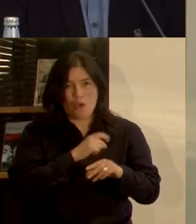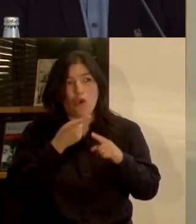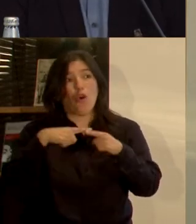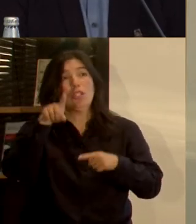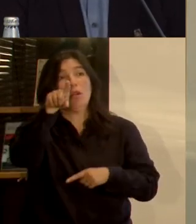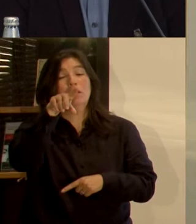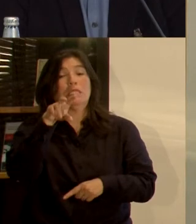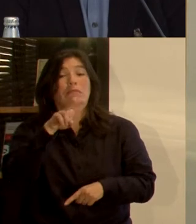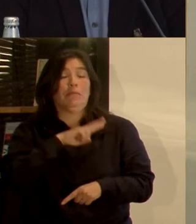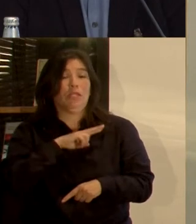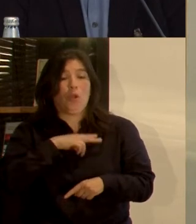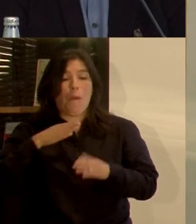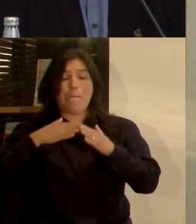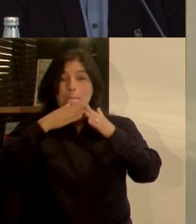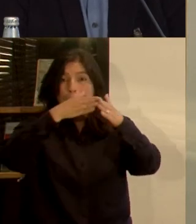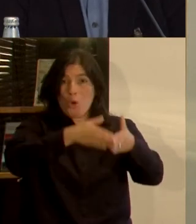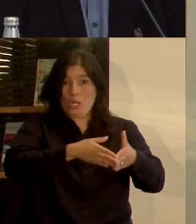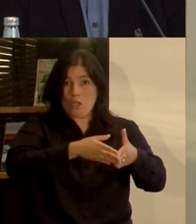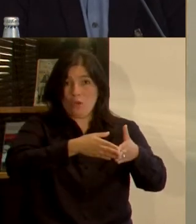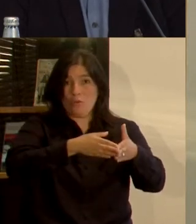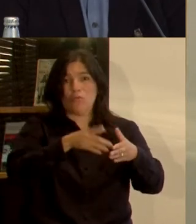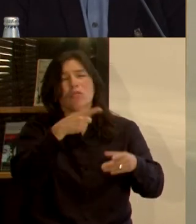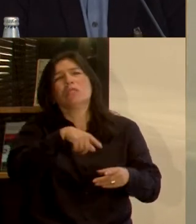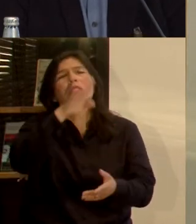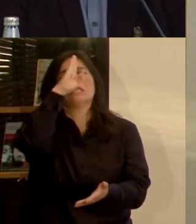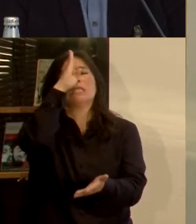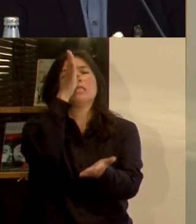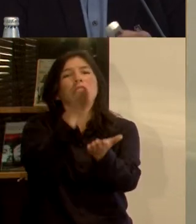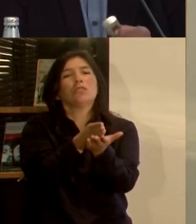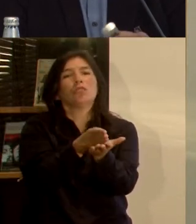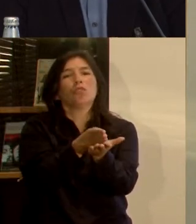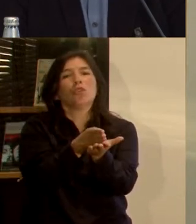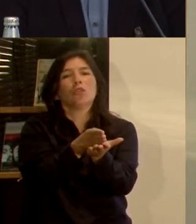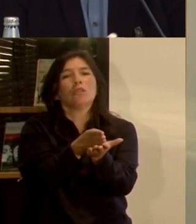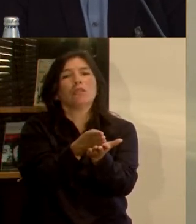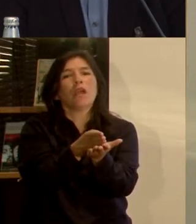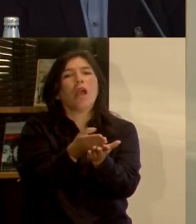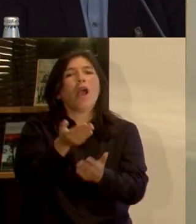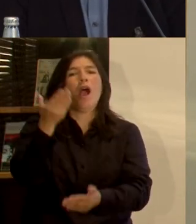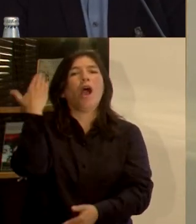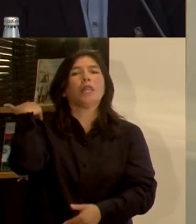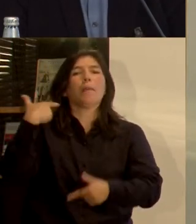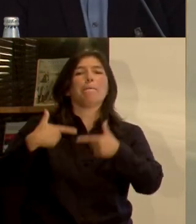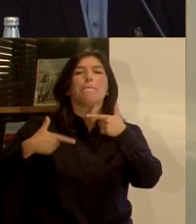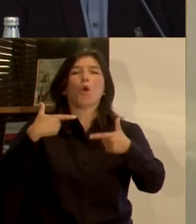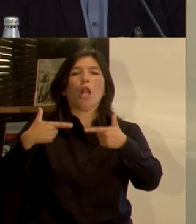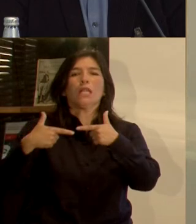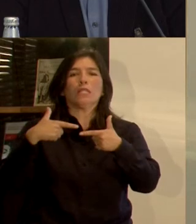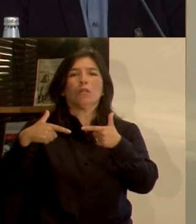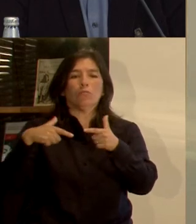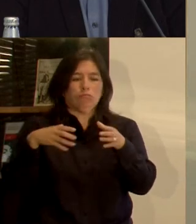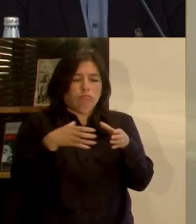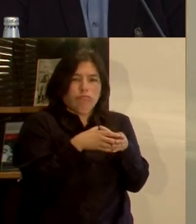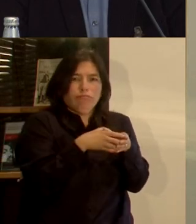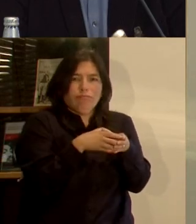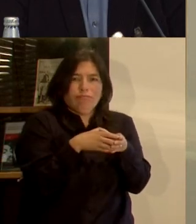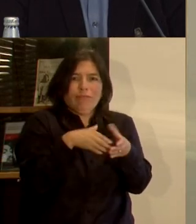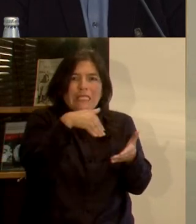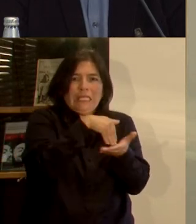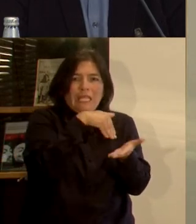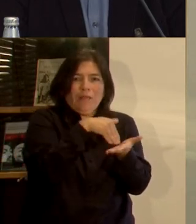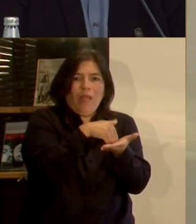caso de algunas ciudades metropolitanas, son decisiones que se decidían políticamente a nivel centralizado,